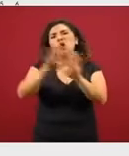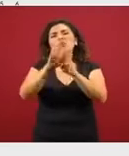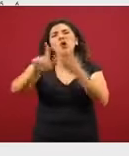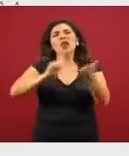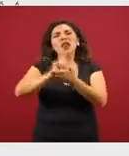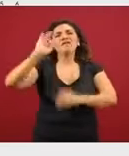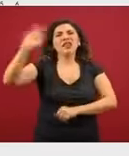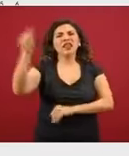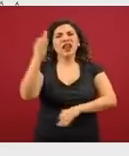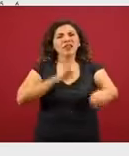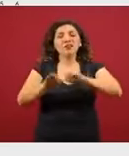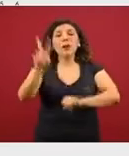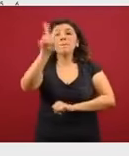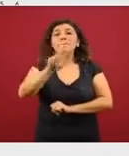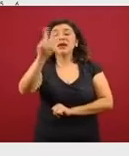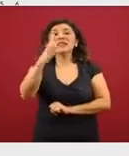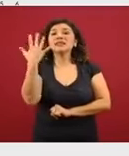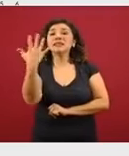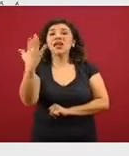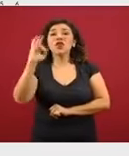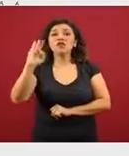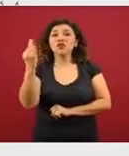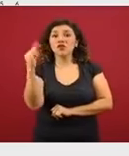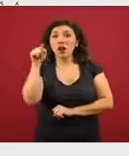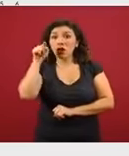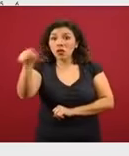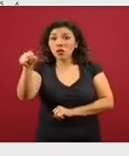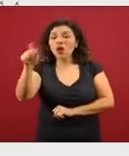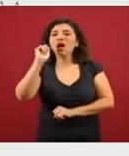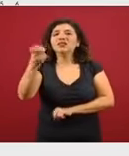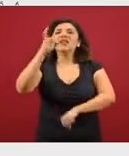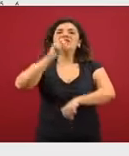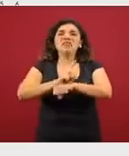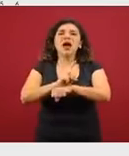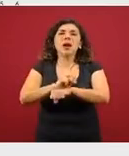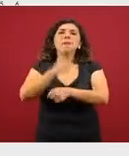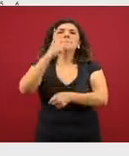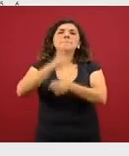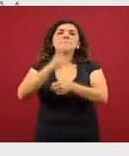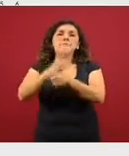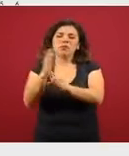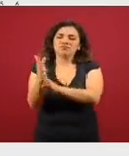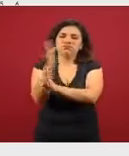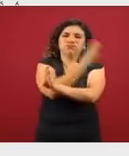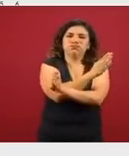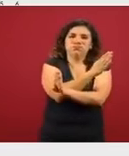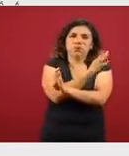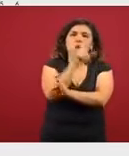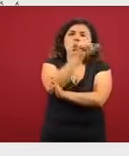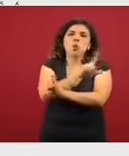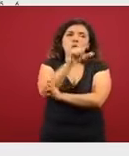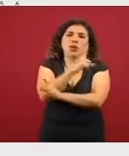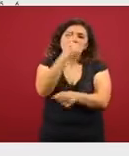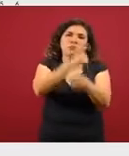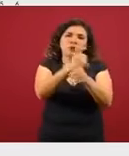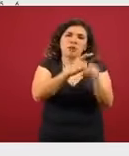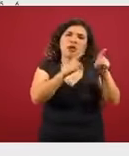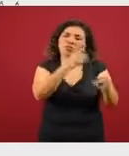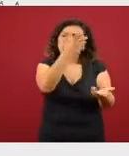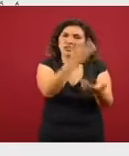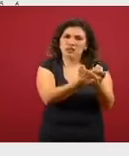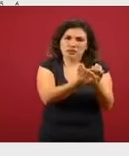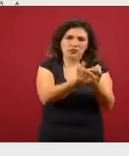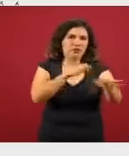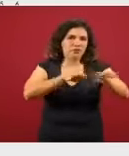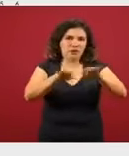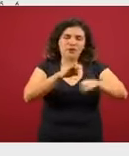Trabajo, el viernes 5 se celebra el primer lunes previo, por lo cual ese día no se